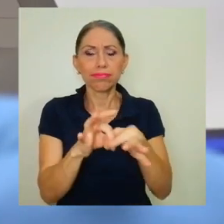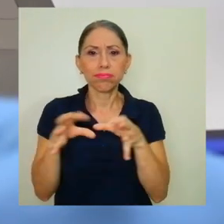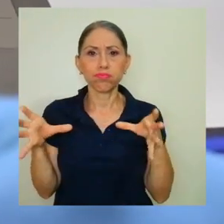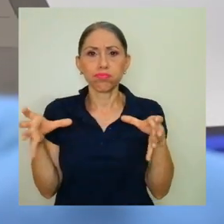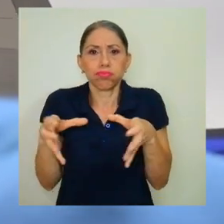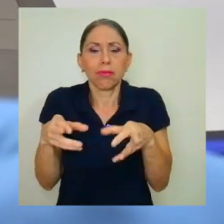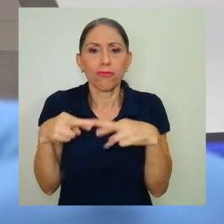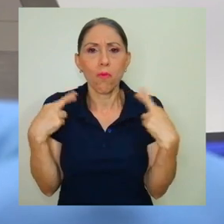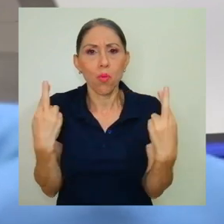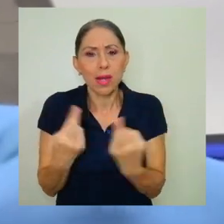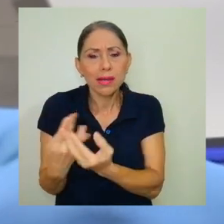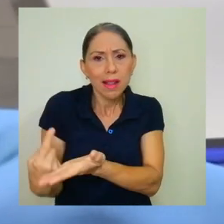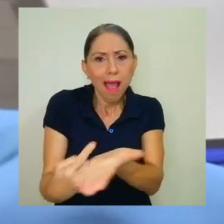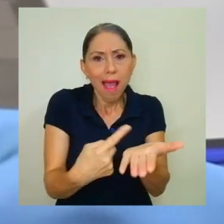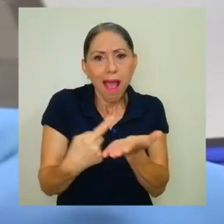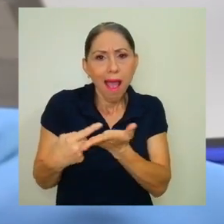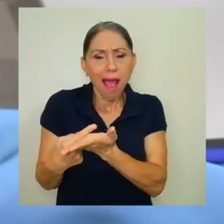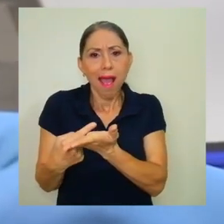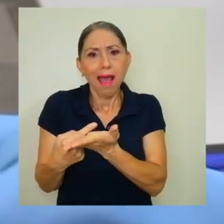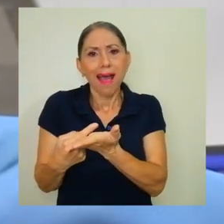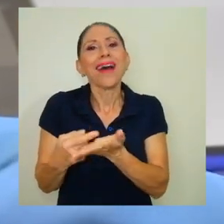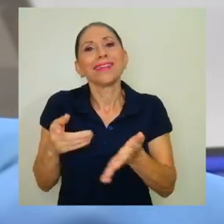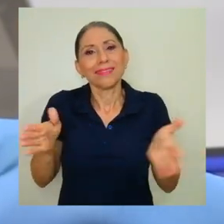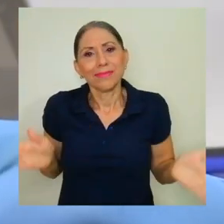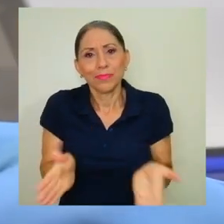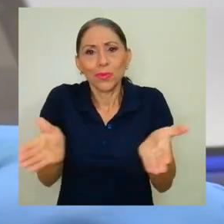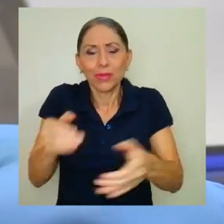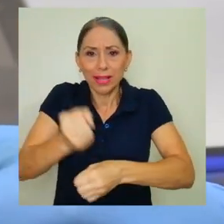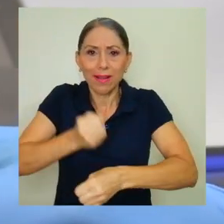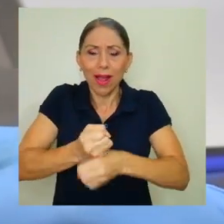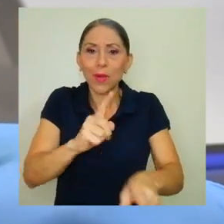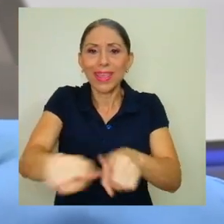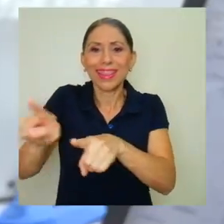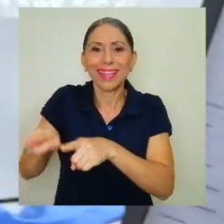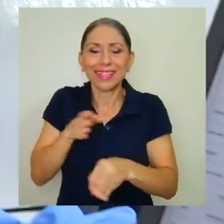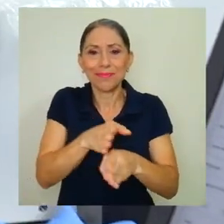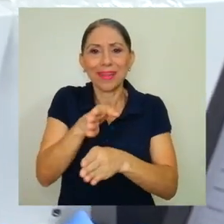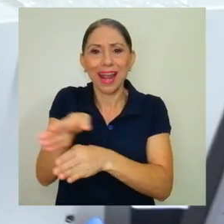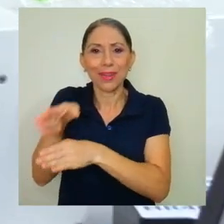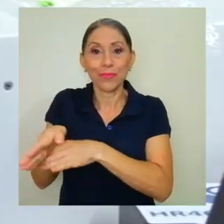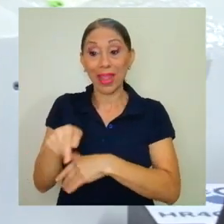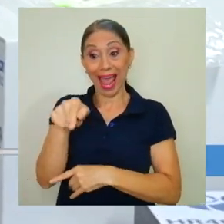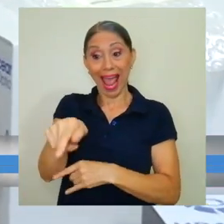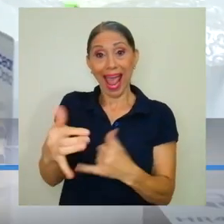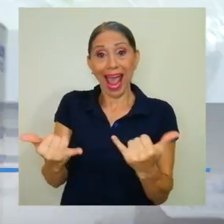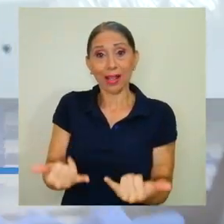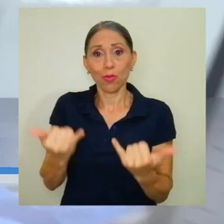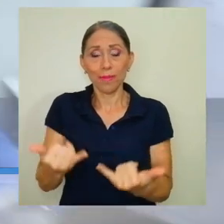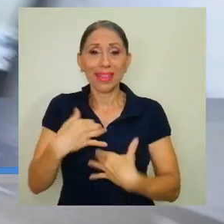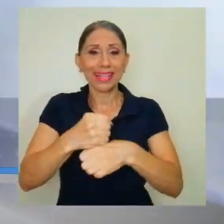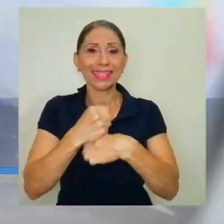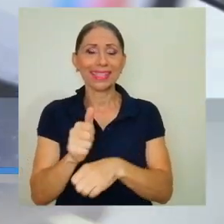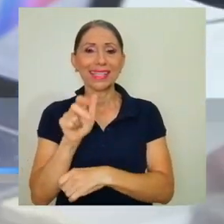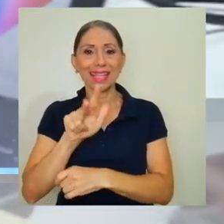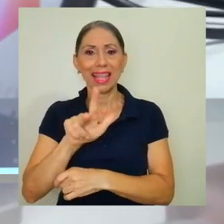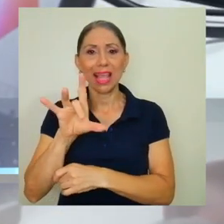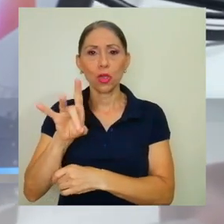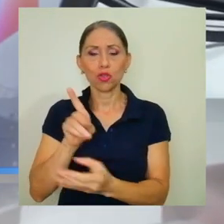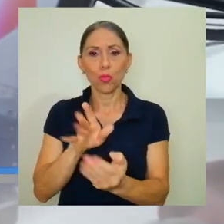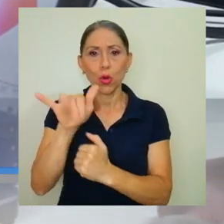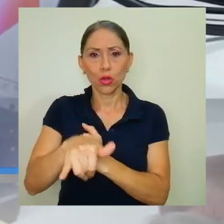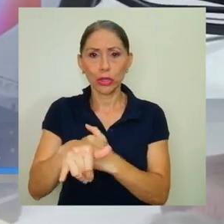básicamente una forma de impulsar el trabajo interdisciplinario. En esta unidad actualmente se ejecutan 38